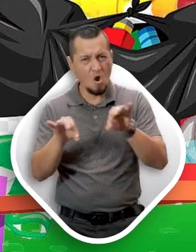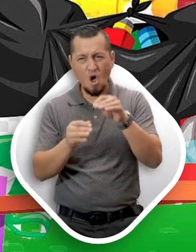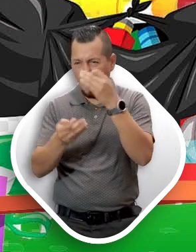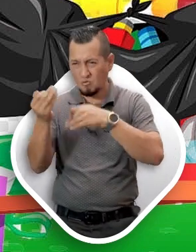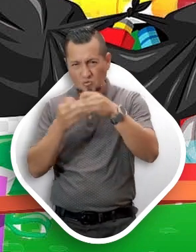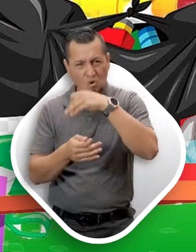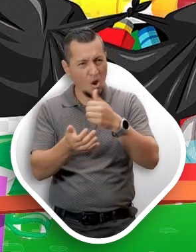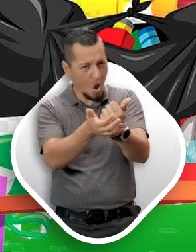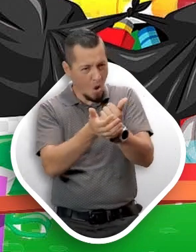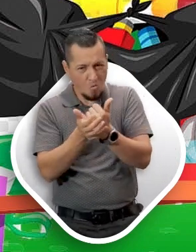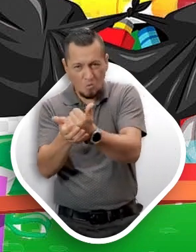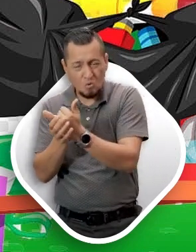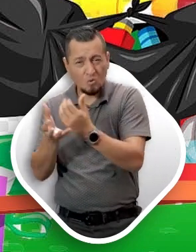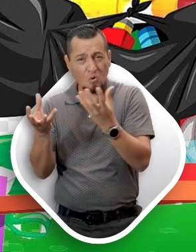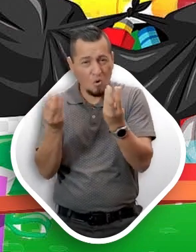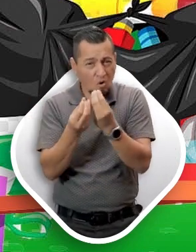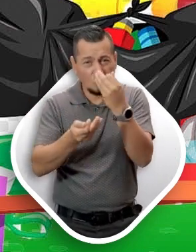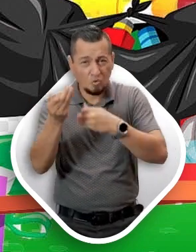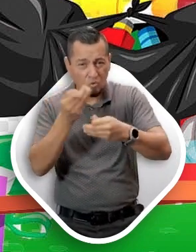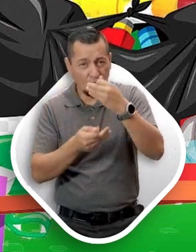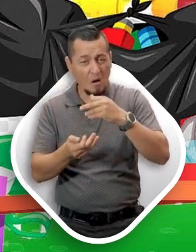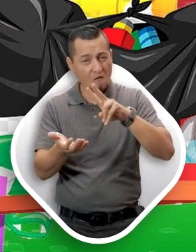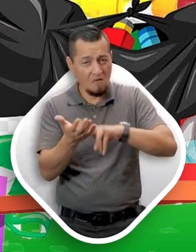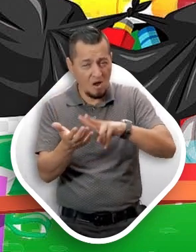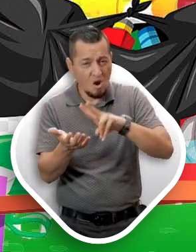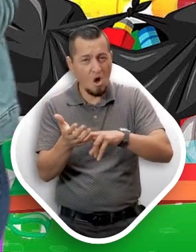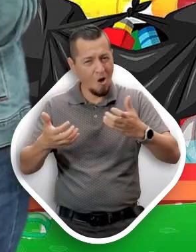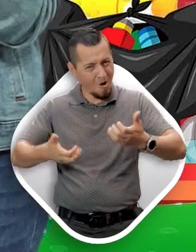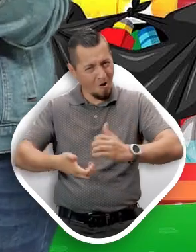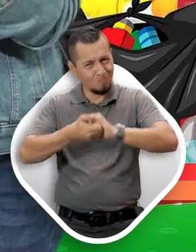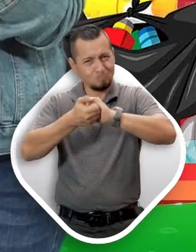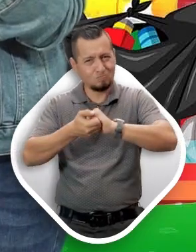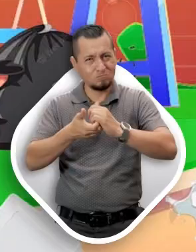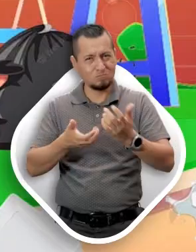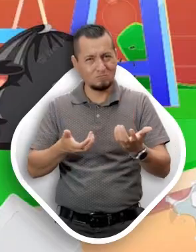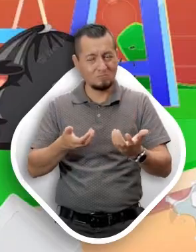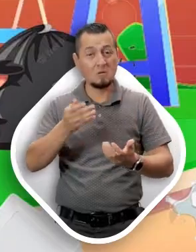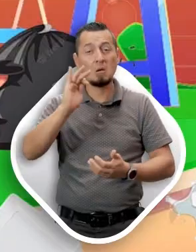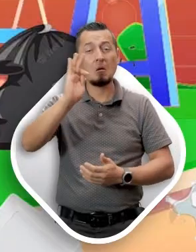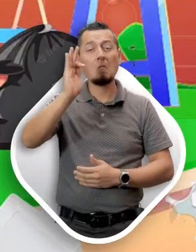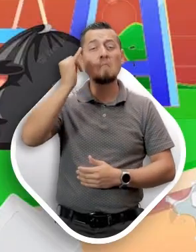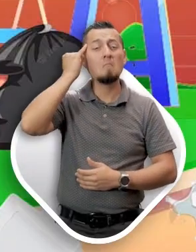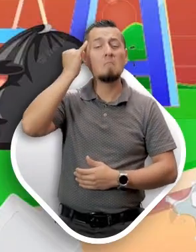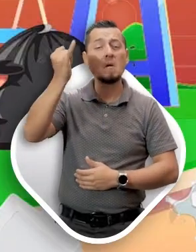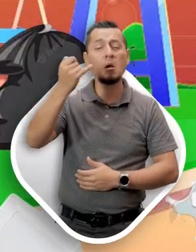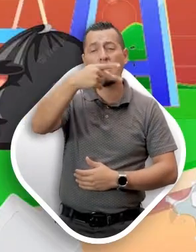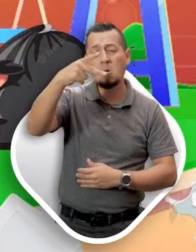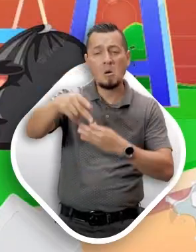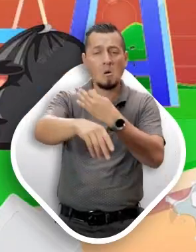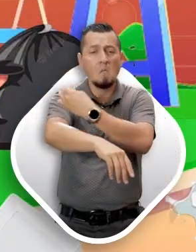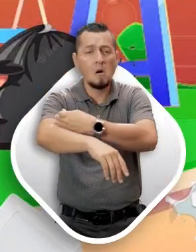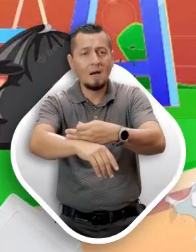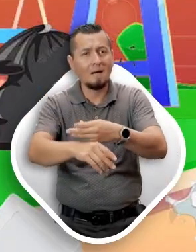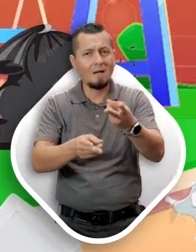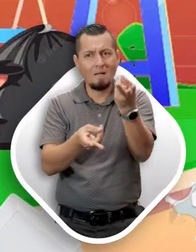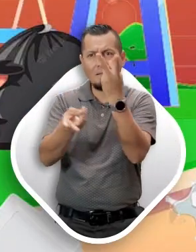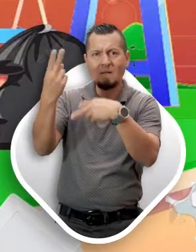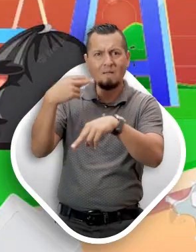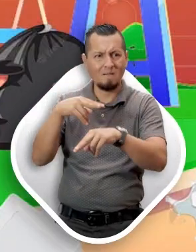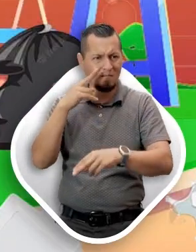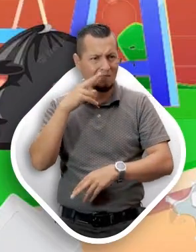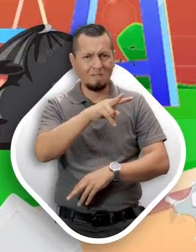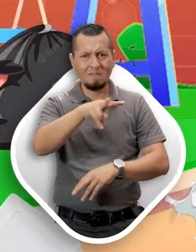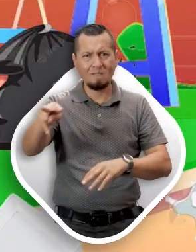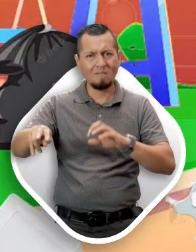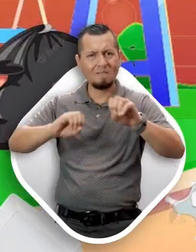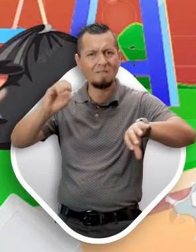importante que todos ayudemos. Debemos practicar el valor de la solidaridad. Imaginen que nuestros familiares vean todo este